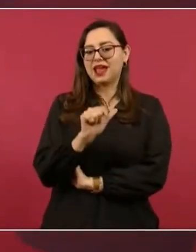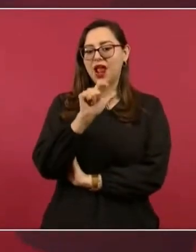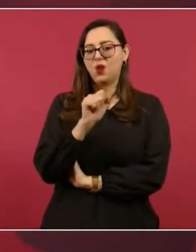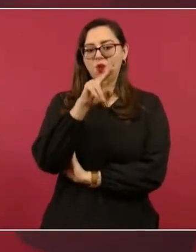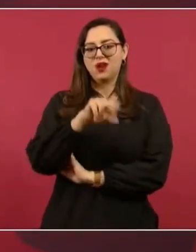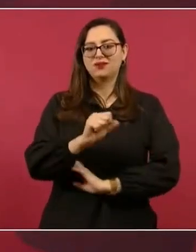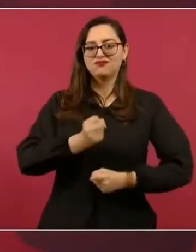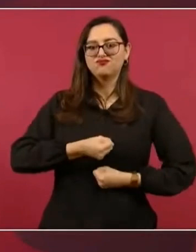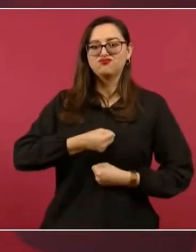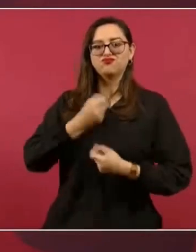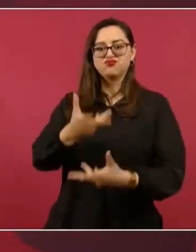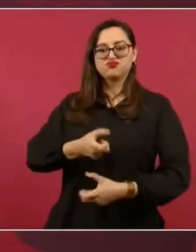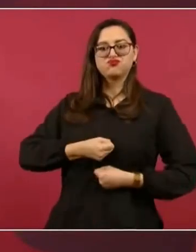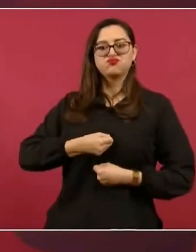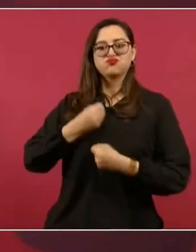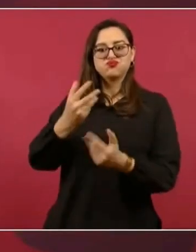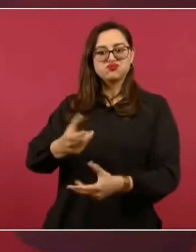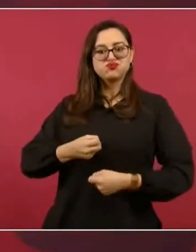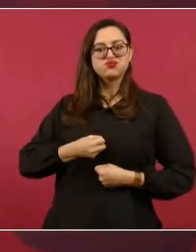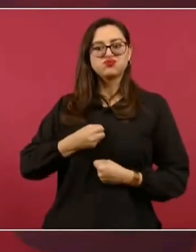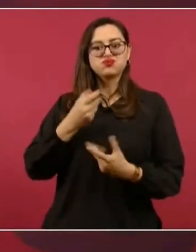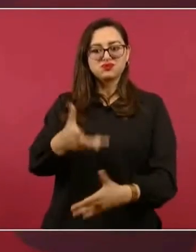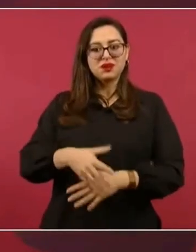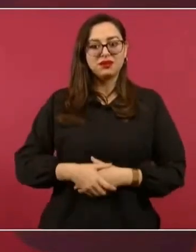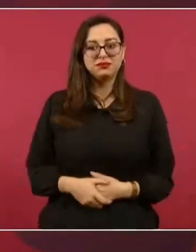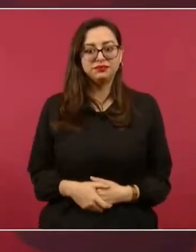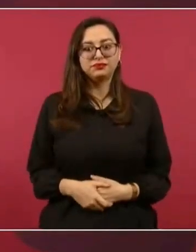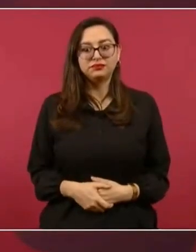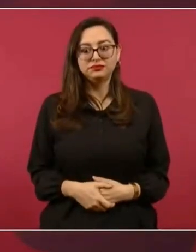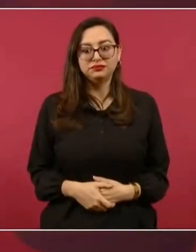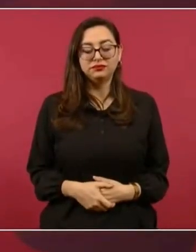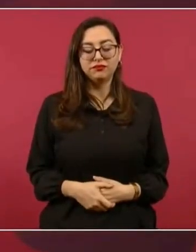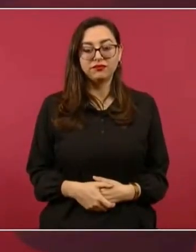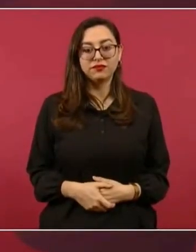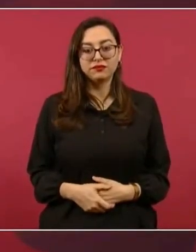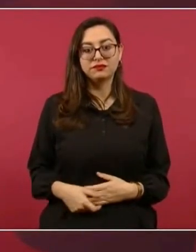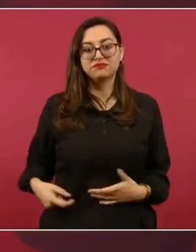eh, operación 3045,